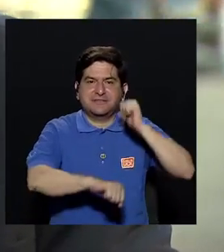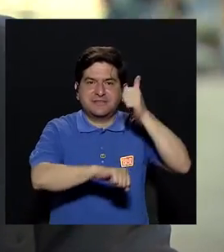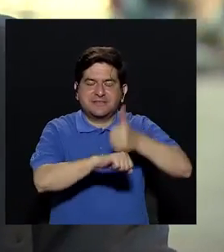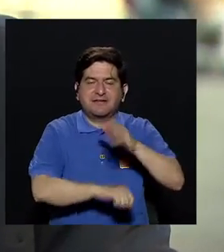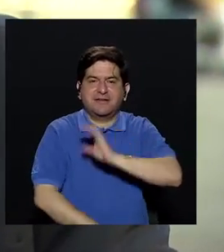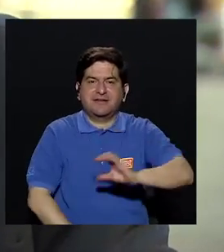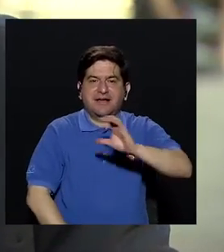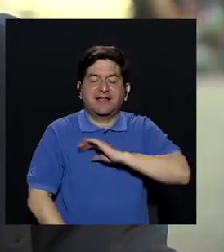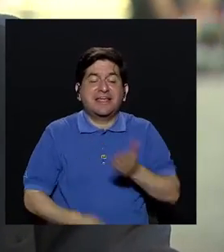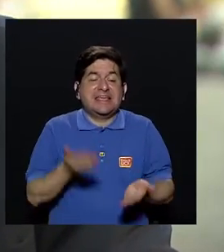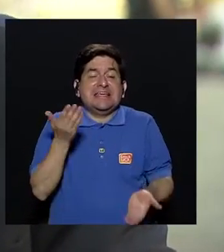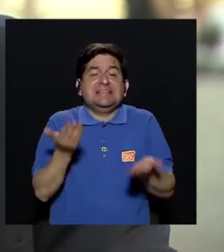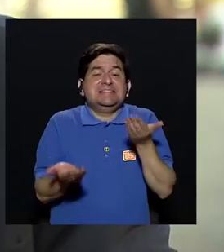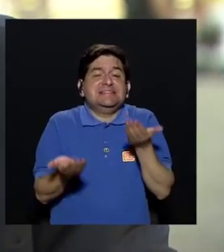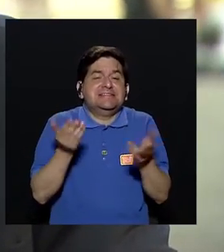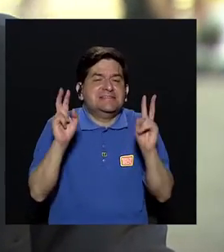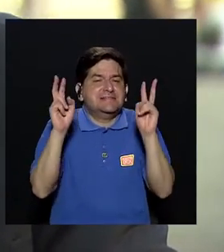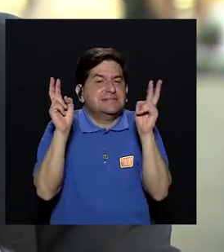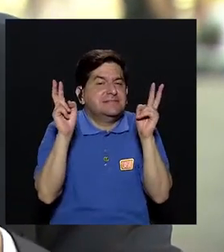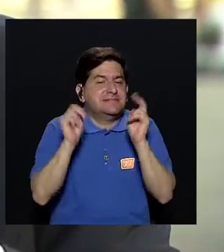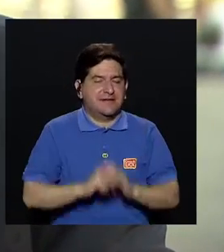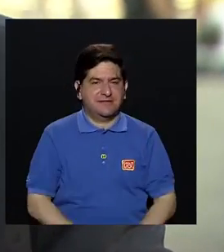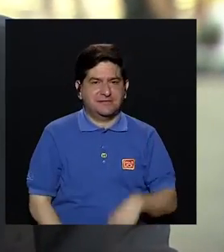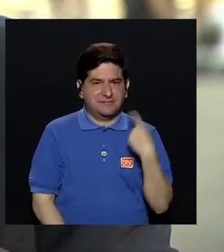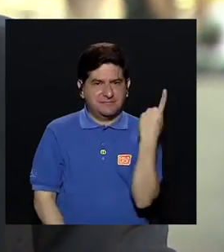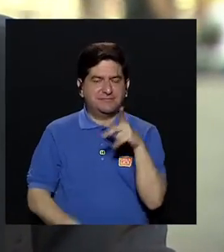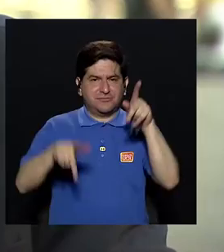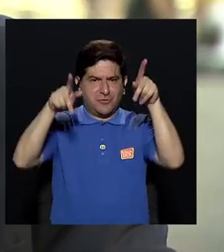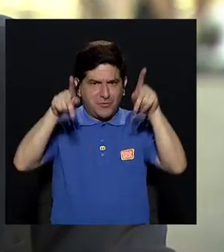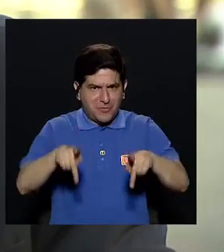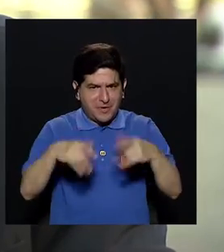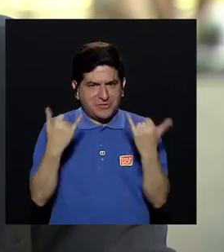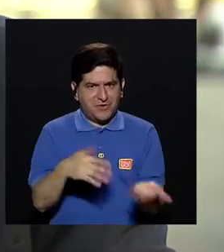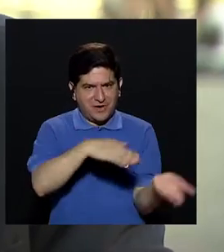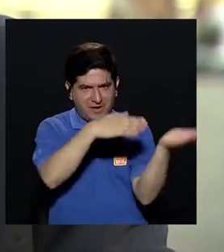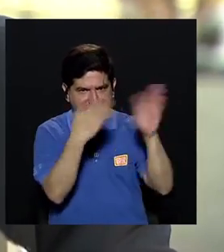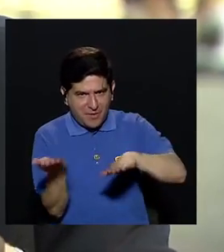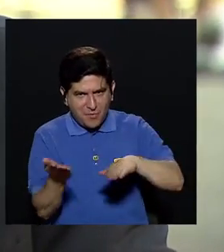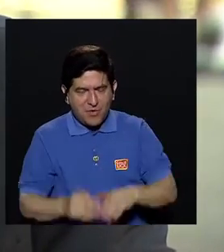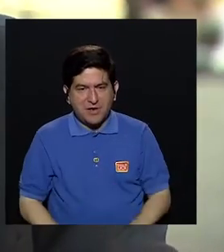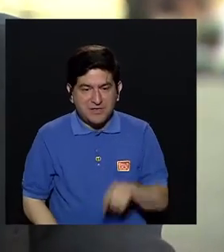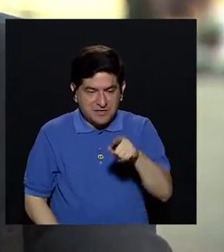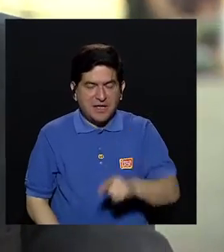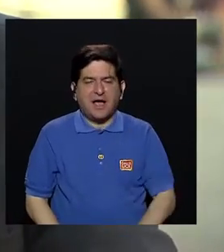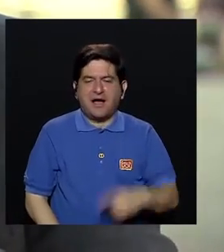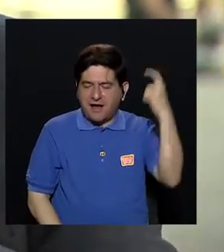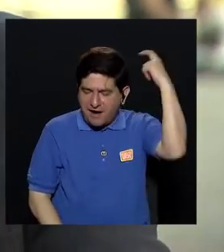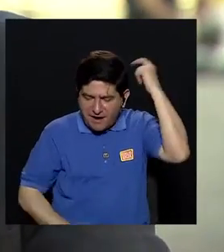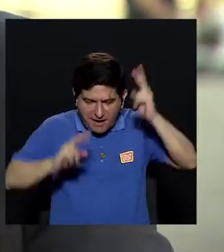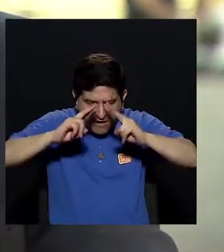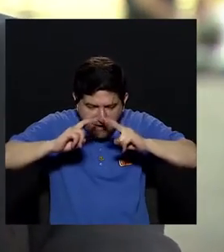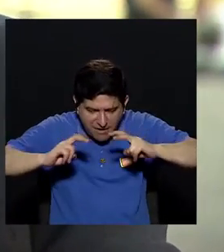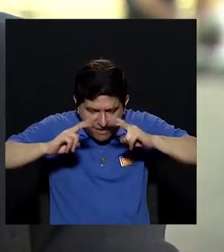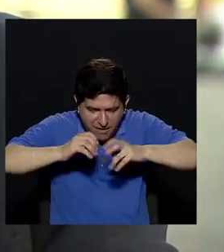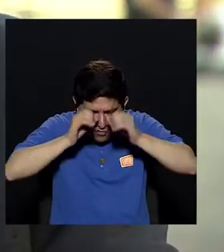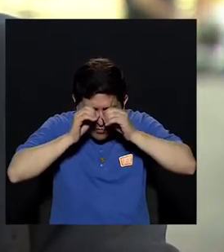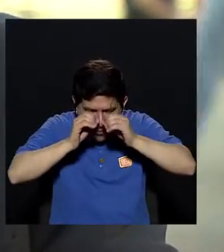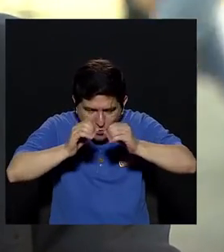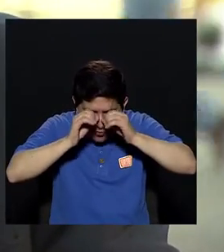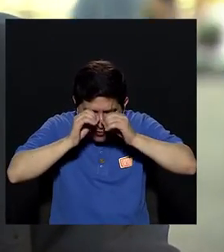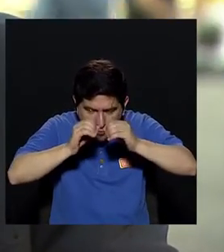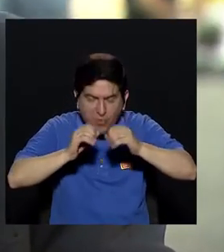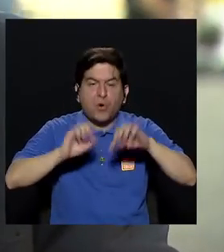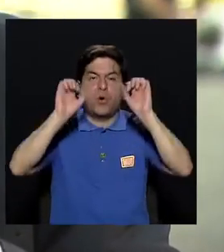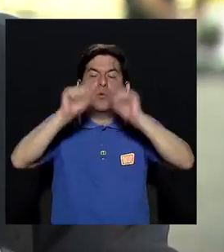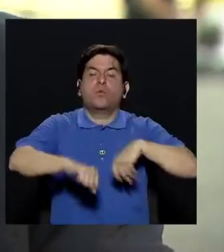establece con carácter de probabilidad. Solo cuando la persona fallece y el cerebro se examina al microscopio, en una